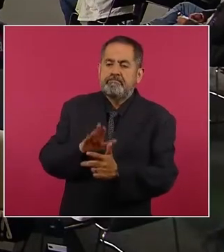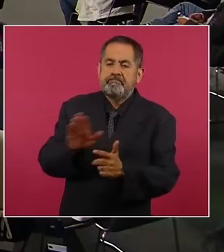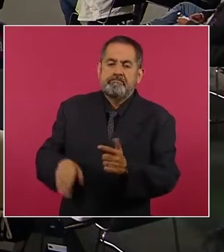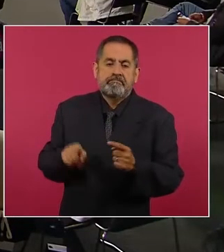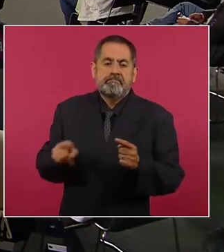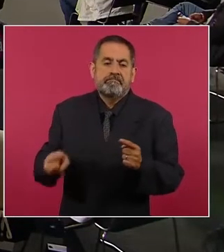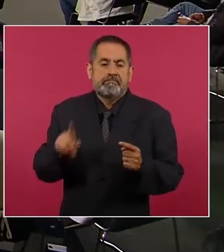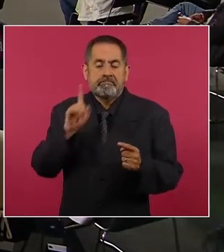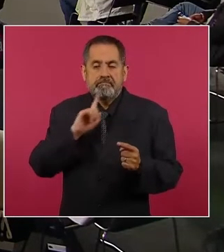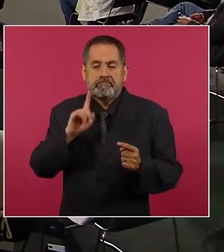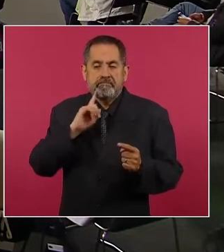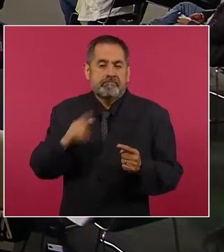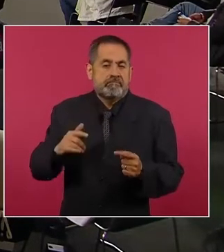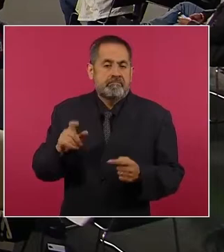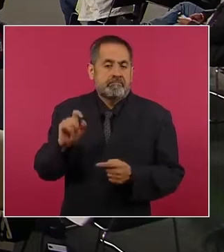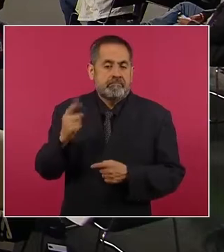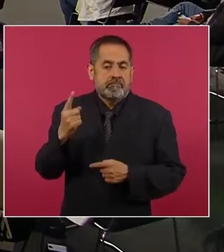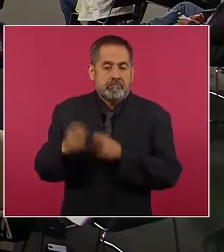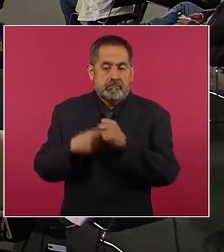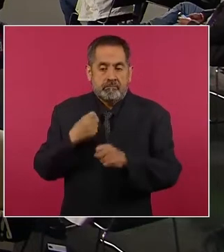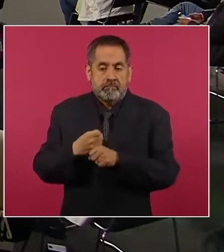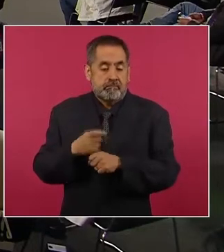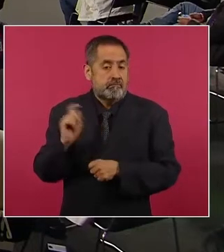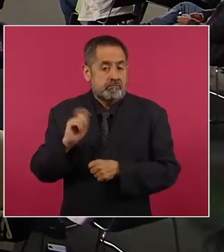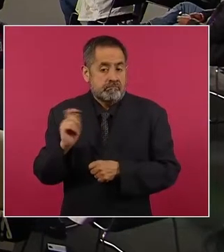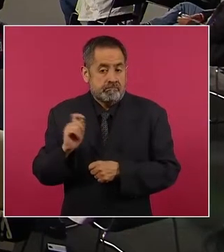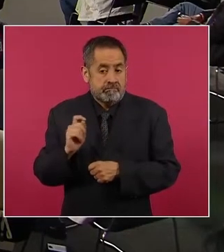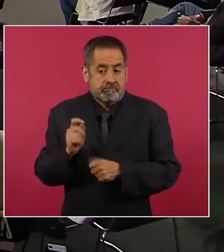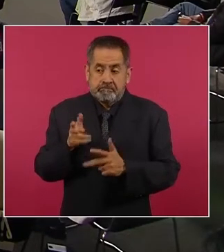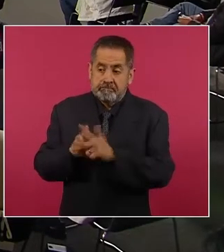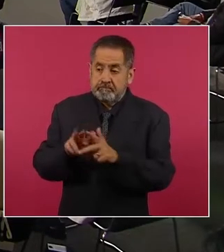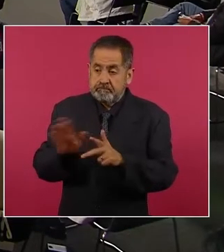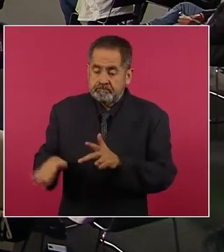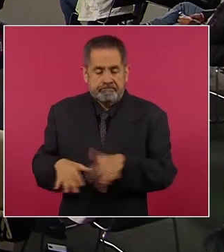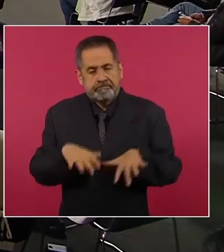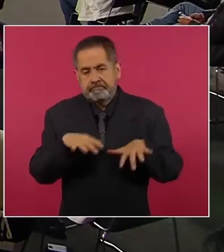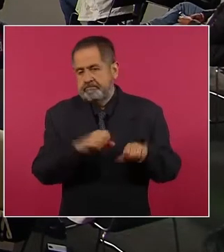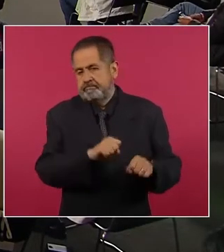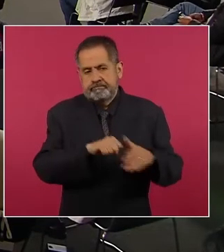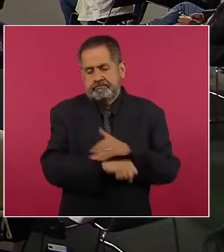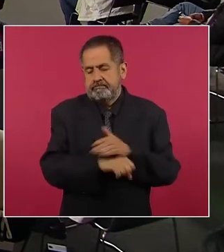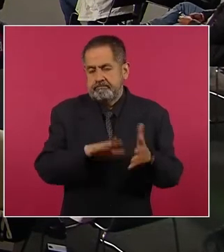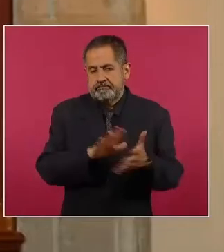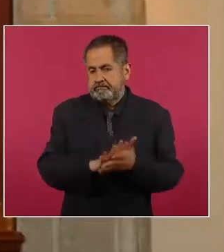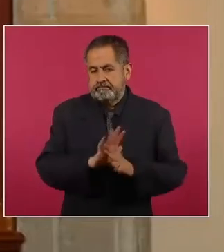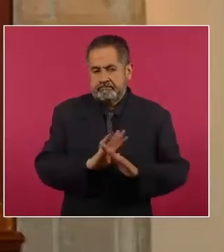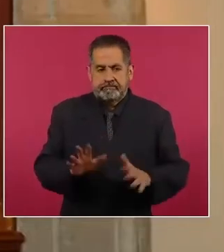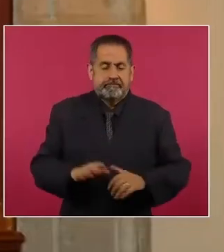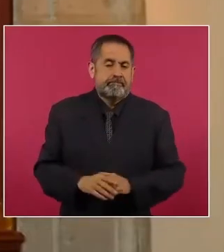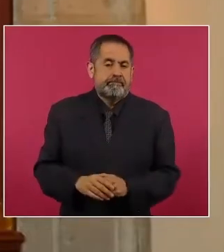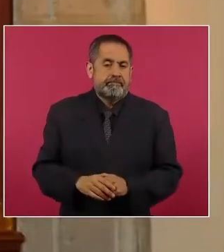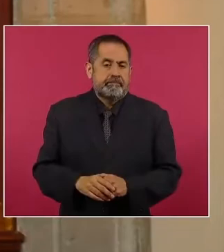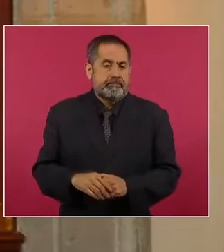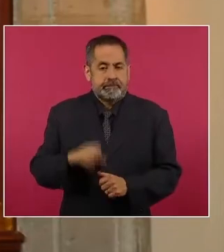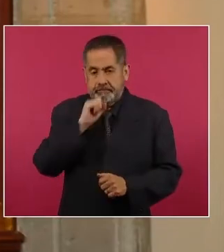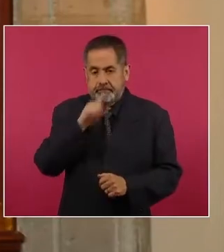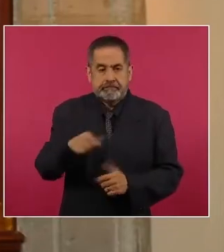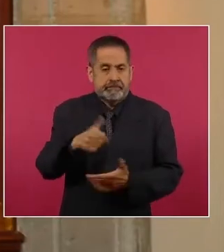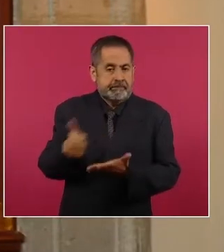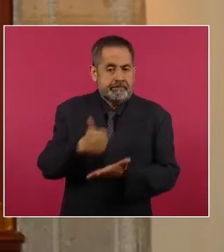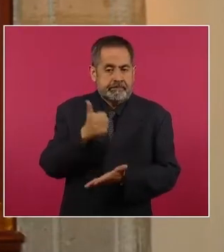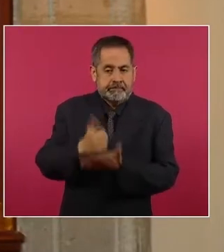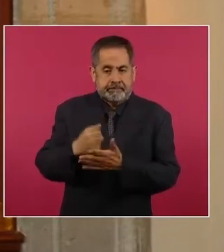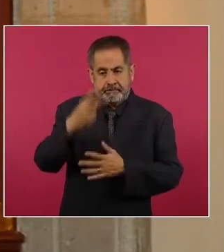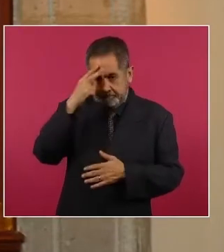21 años, quien era su pareja sentimental. Siguiente. También en la Ciudad de México, la